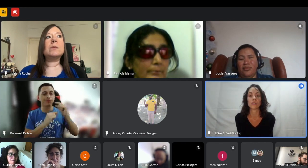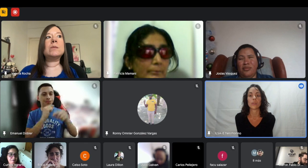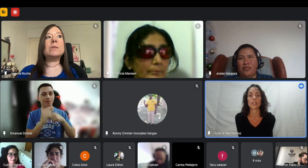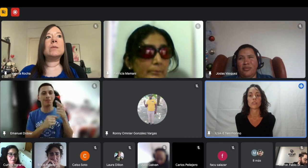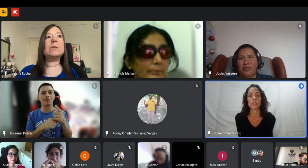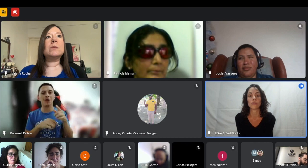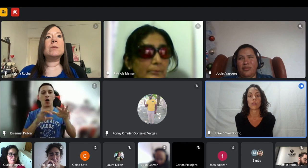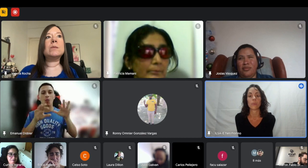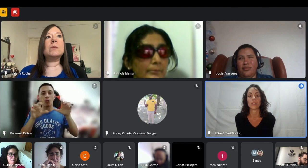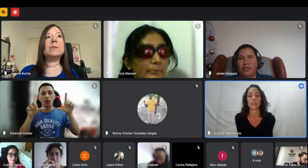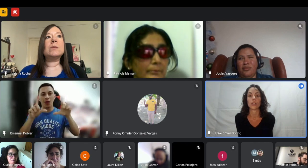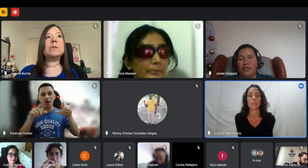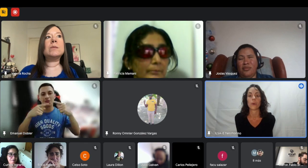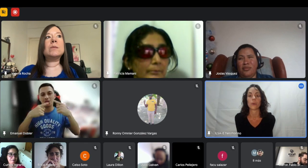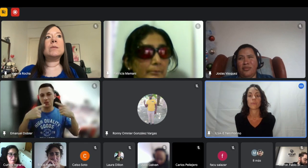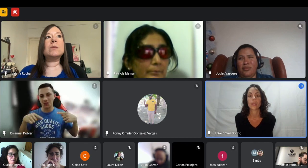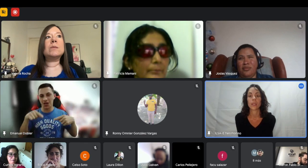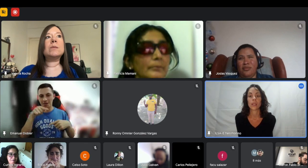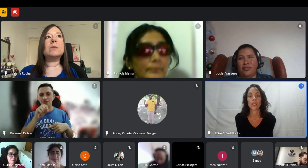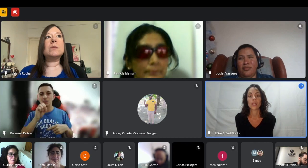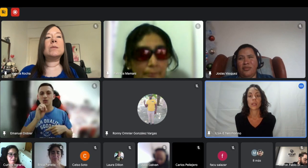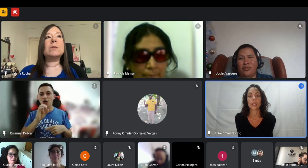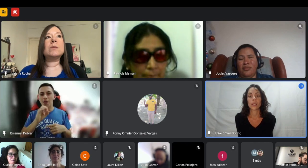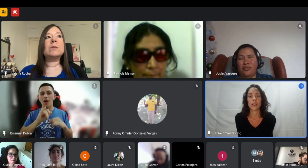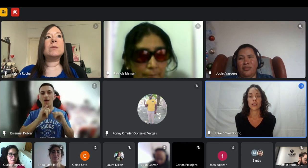información sobre eso entonces fue aprendiendo de a poco